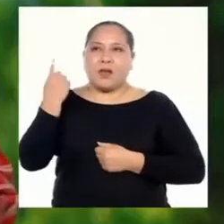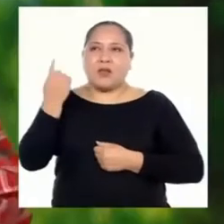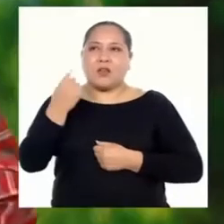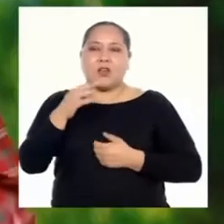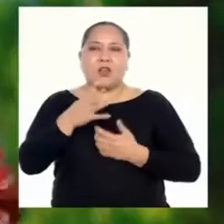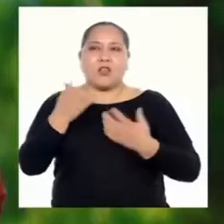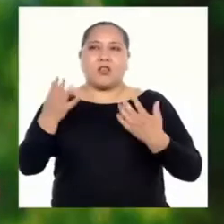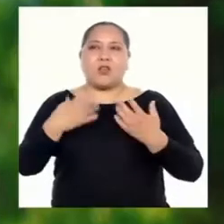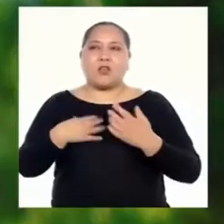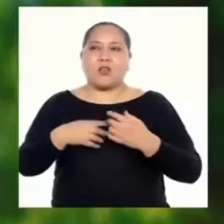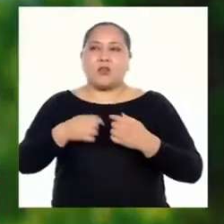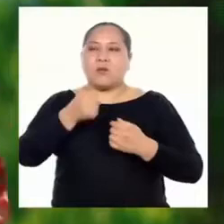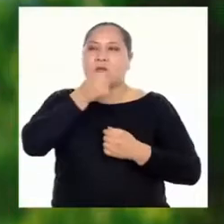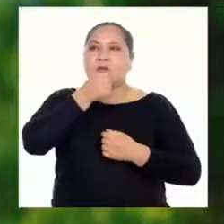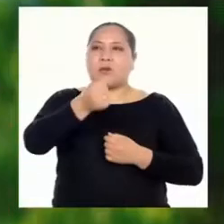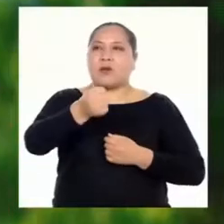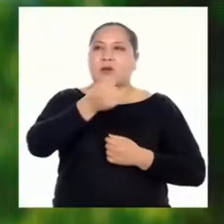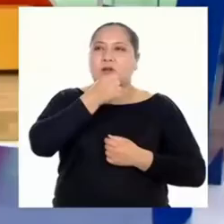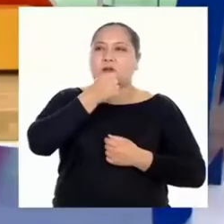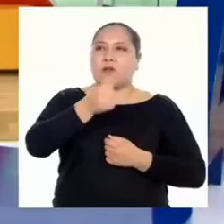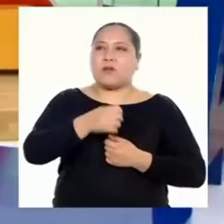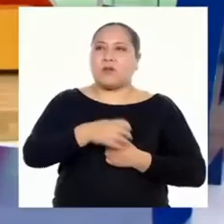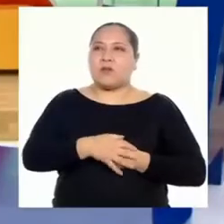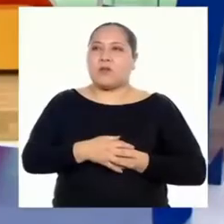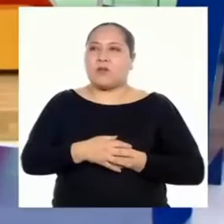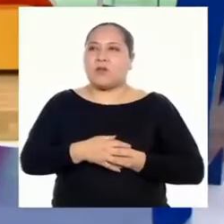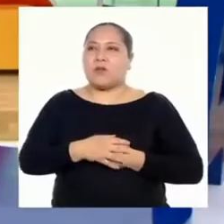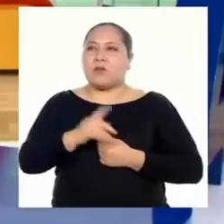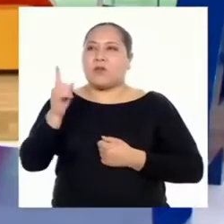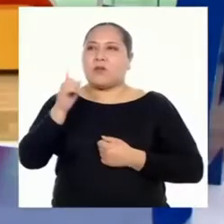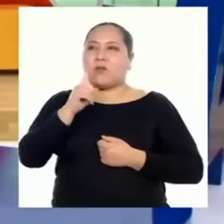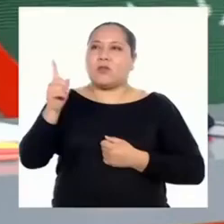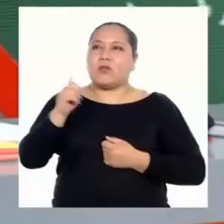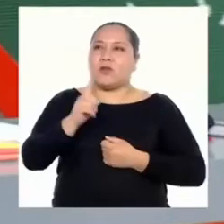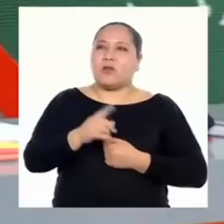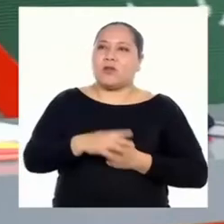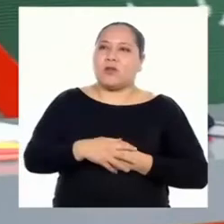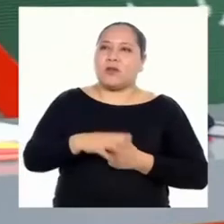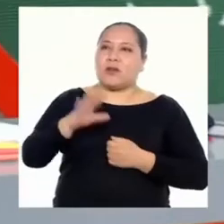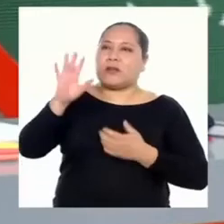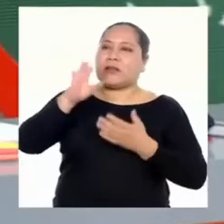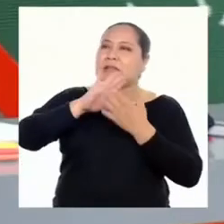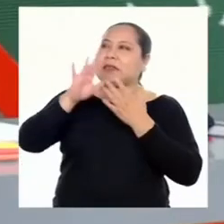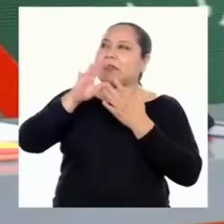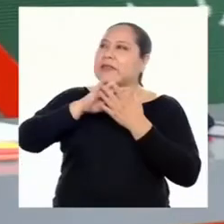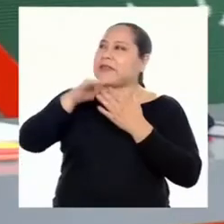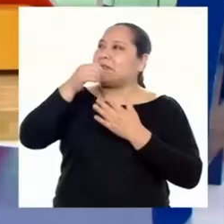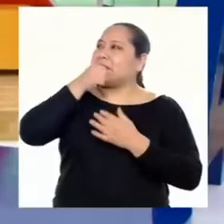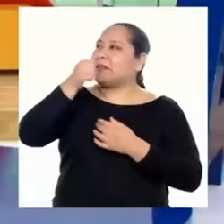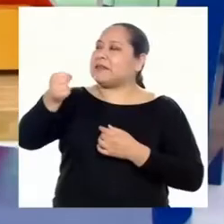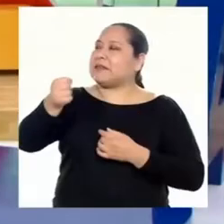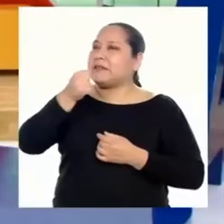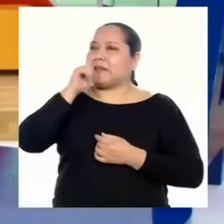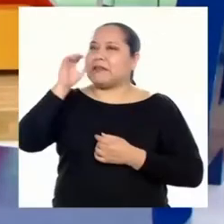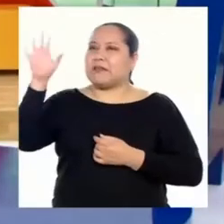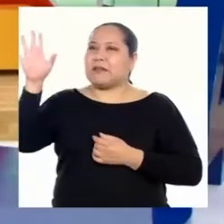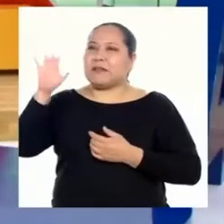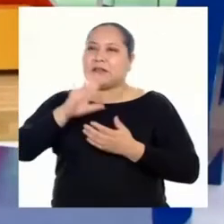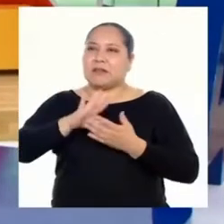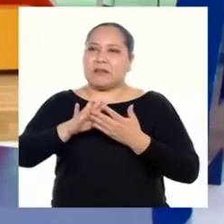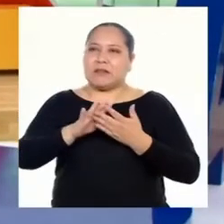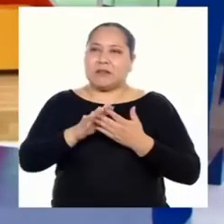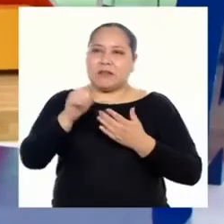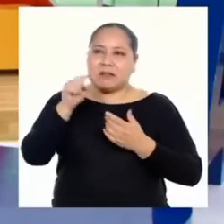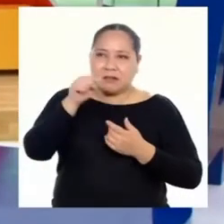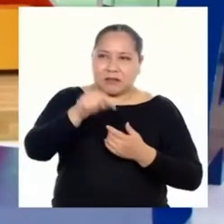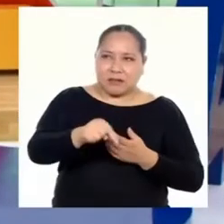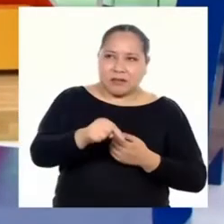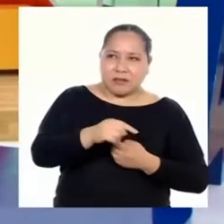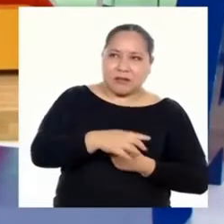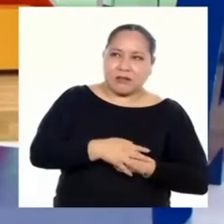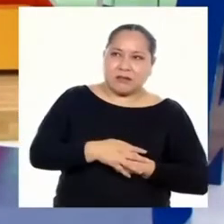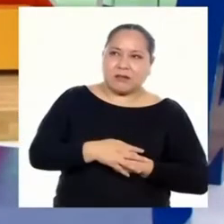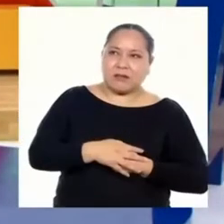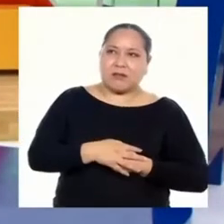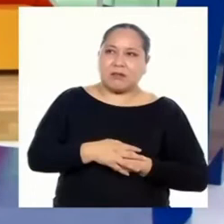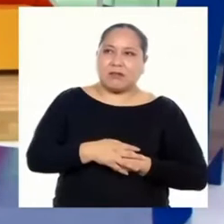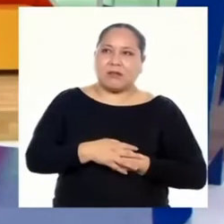¿Dónde está mi micrófono? ¡Ay no! ¡Disculpe reportero! Probemos este.